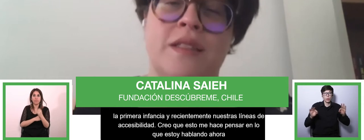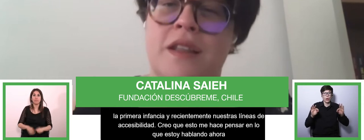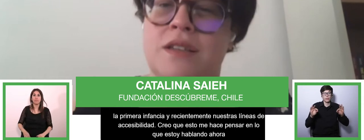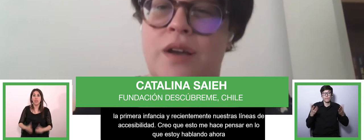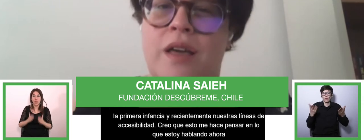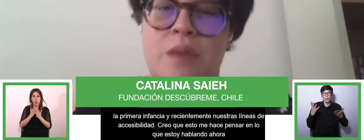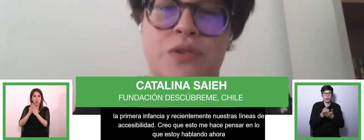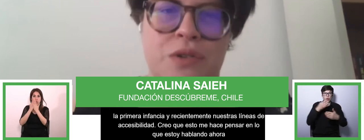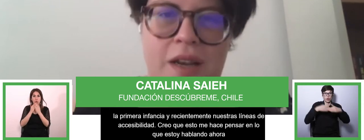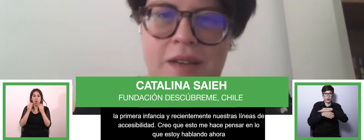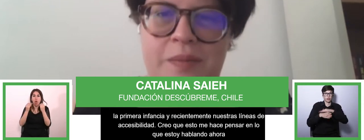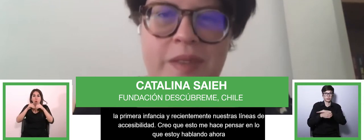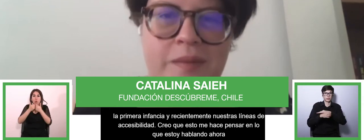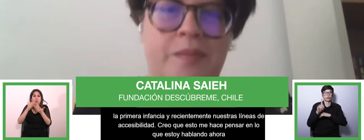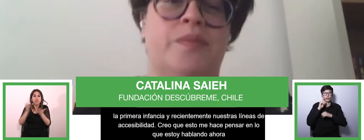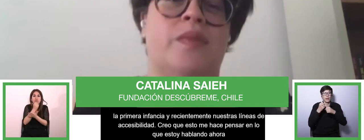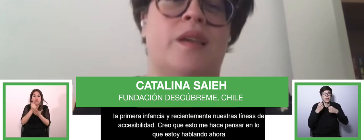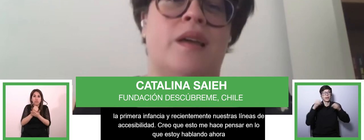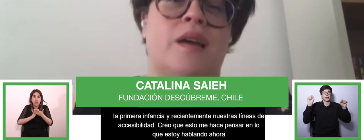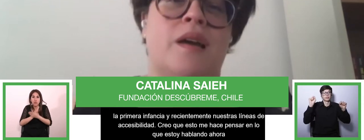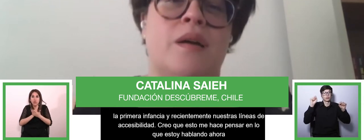puedan tener éxito académico y social.